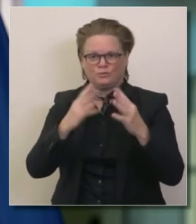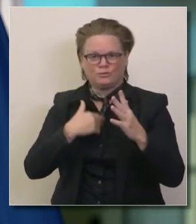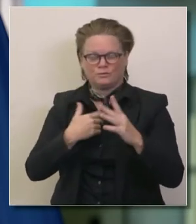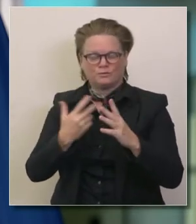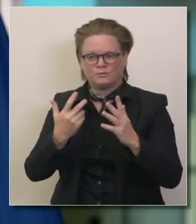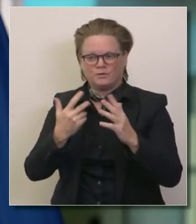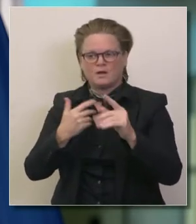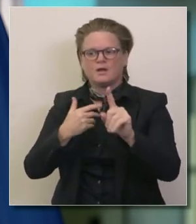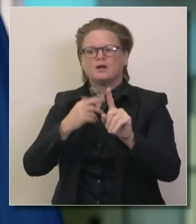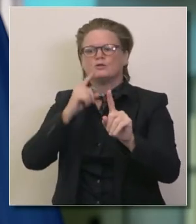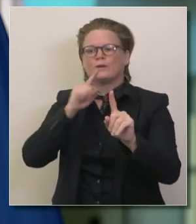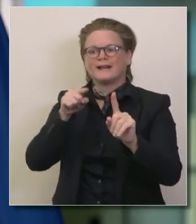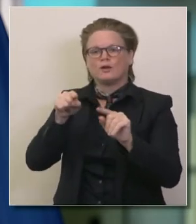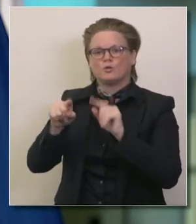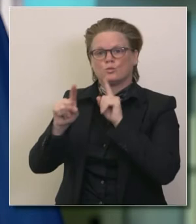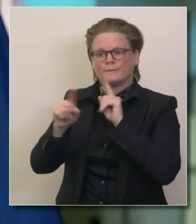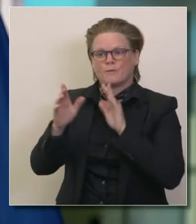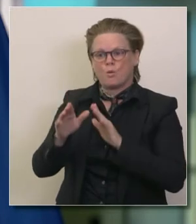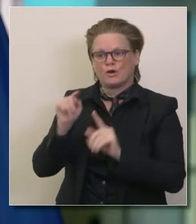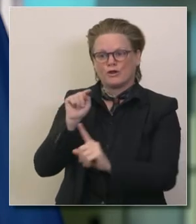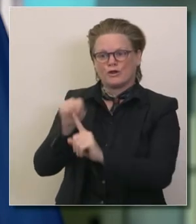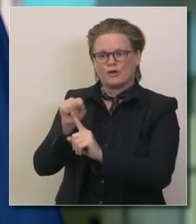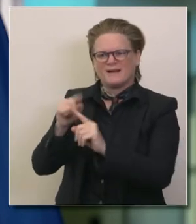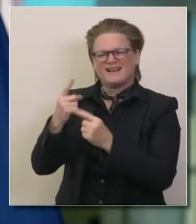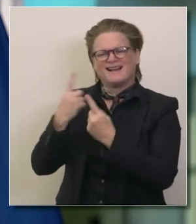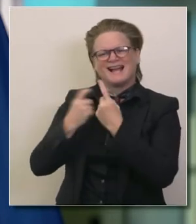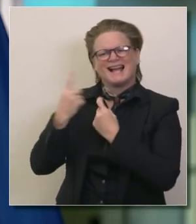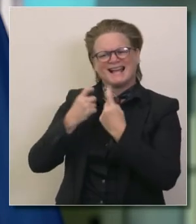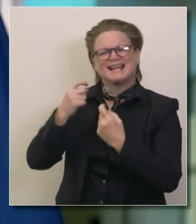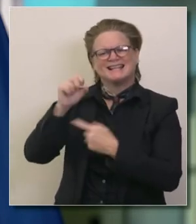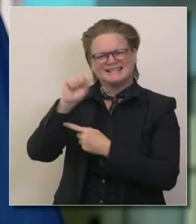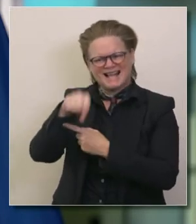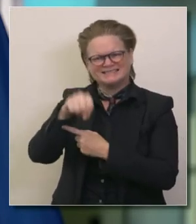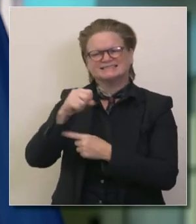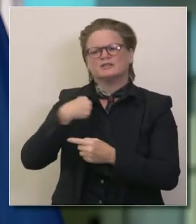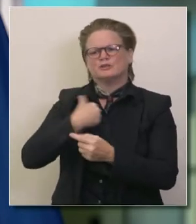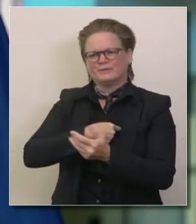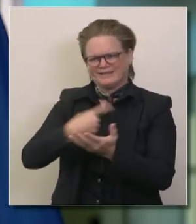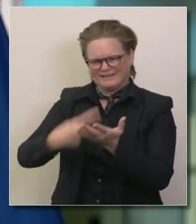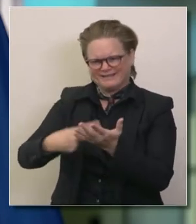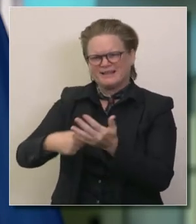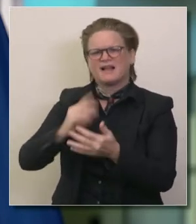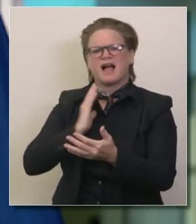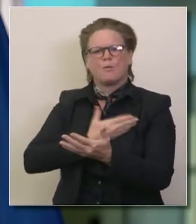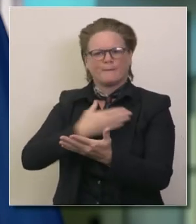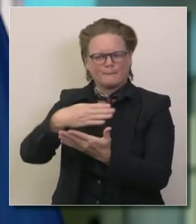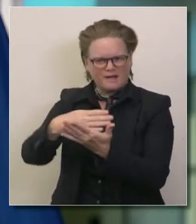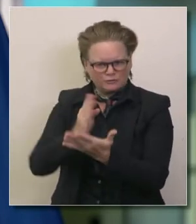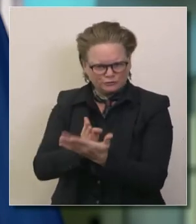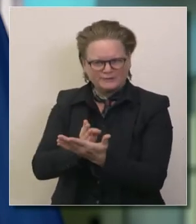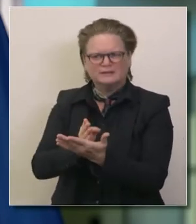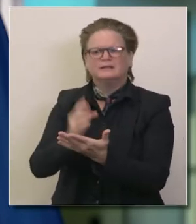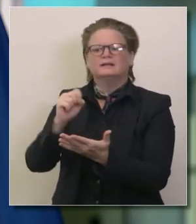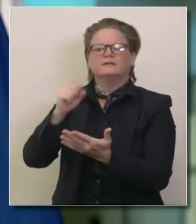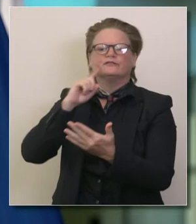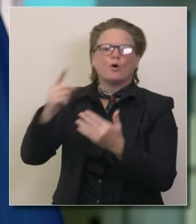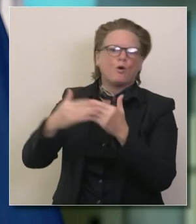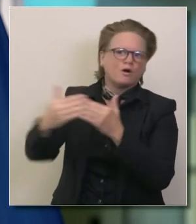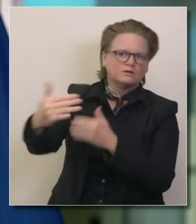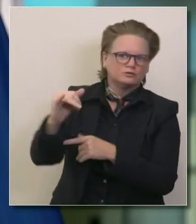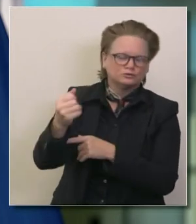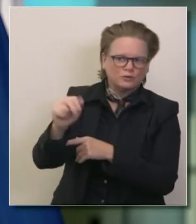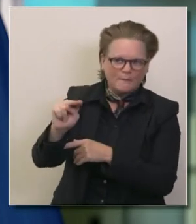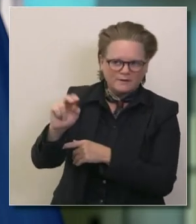estado dando seguimiento a estas cosas trabajamos en el presupuesto estatal de una vez más todos los días estamos trabajando preparando el nuevo